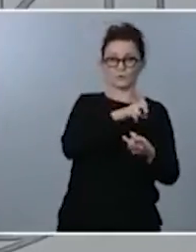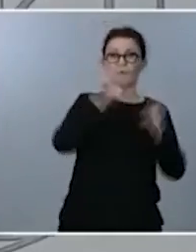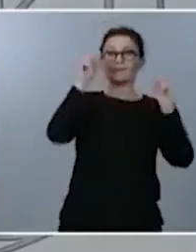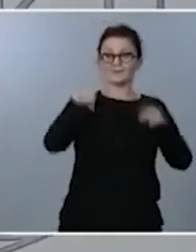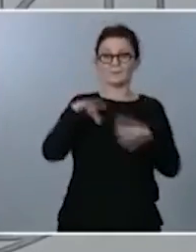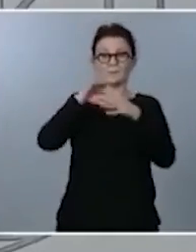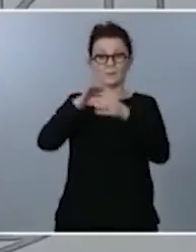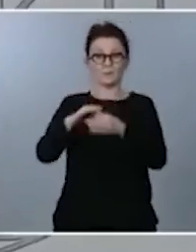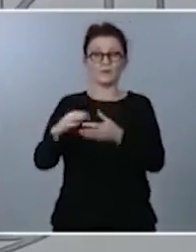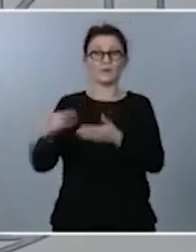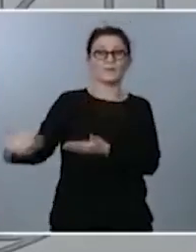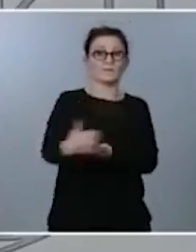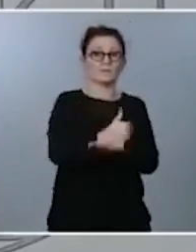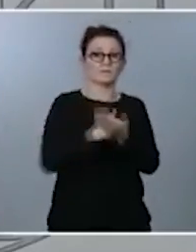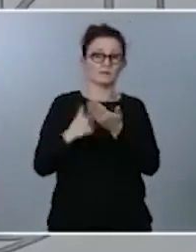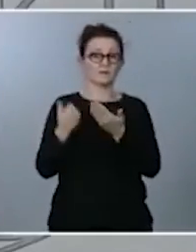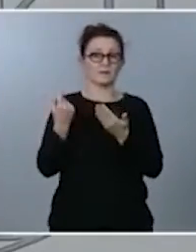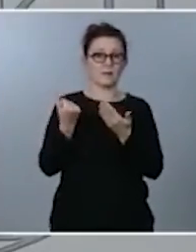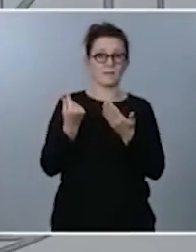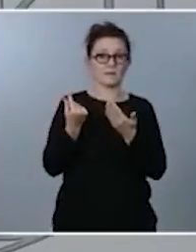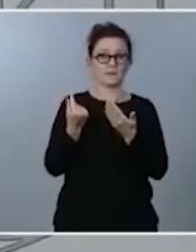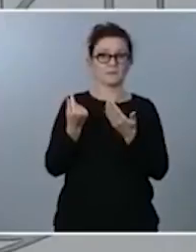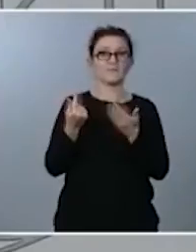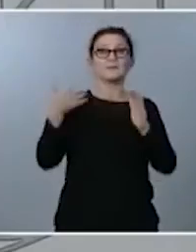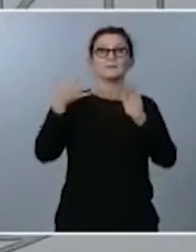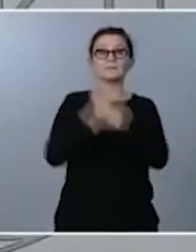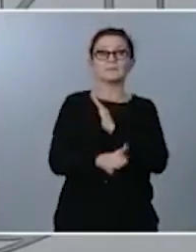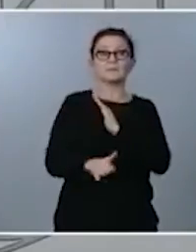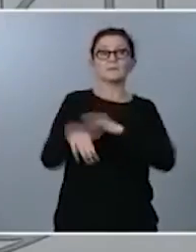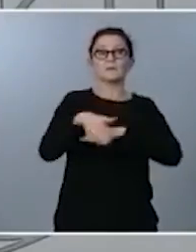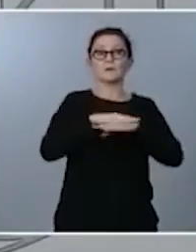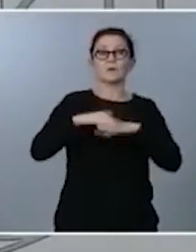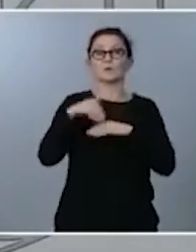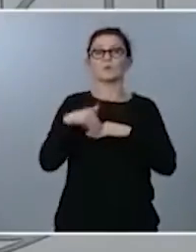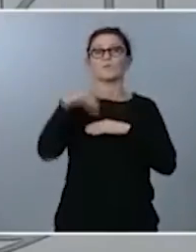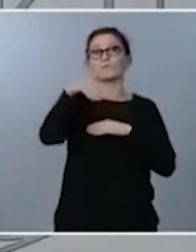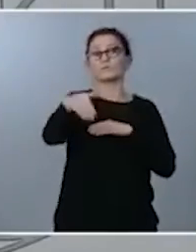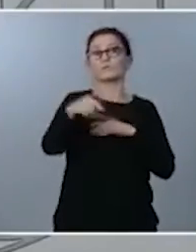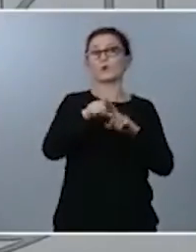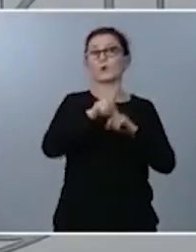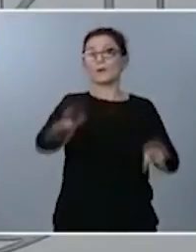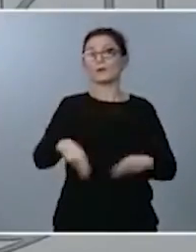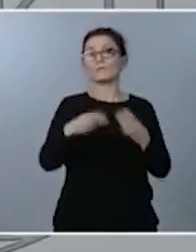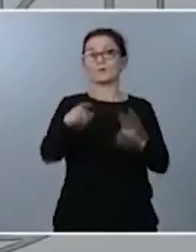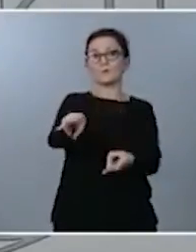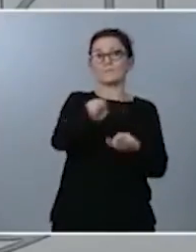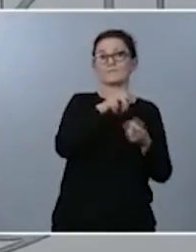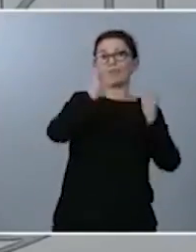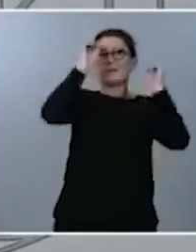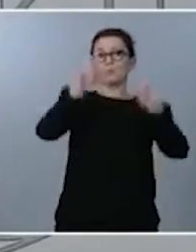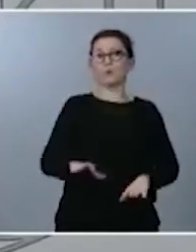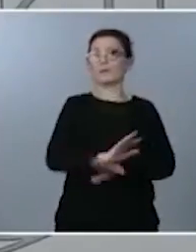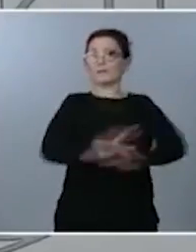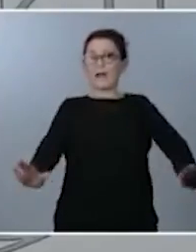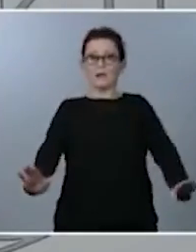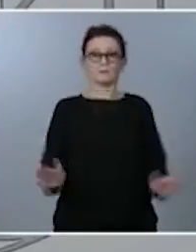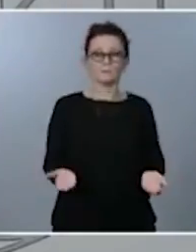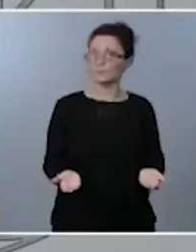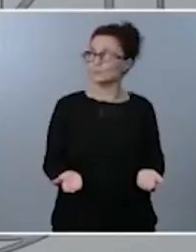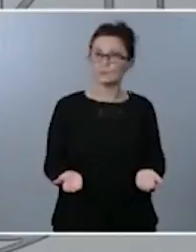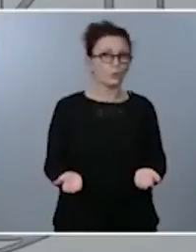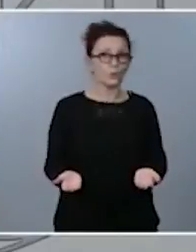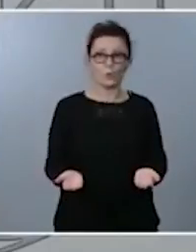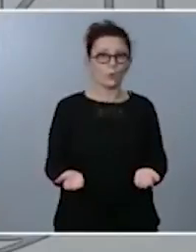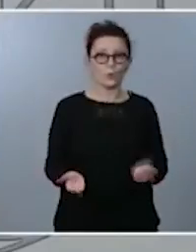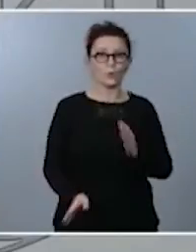esto significa que el gobierno renuncia en el futuro a acometer su reforma fiscal en absoluto en absoluto lo que pretende